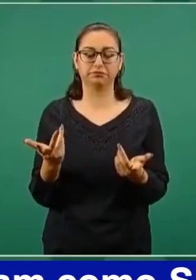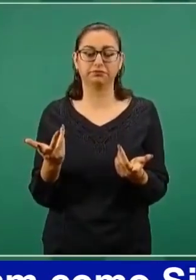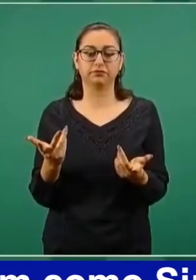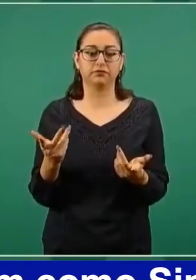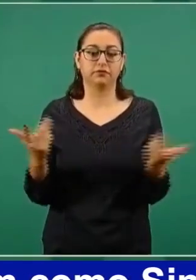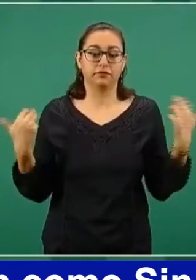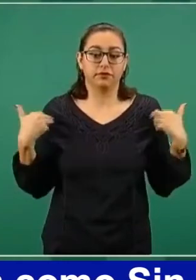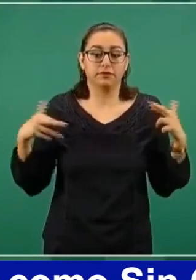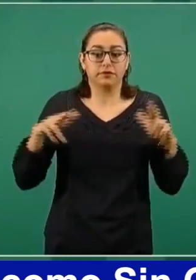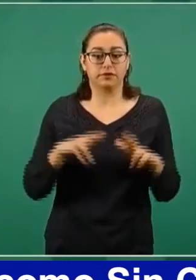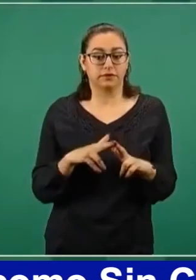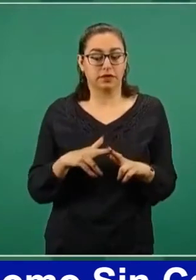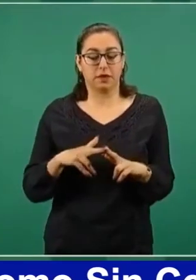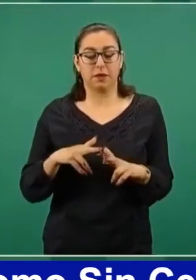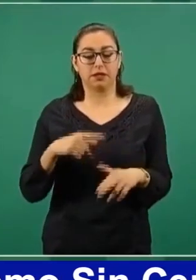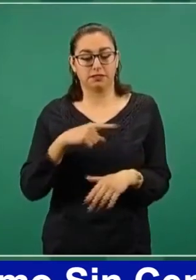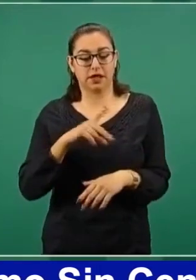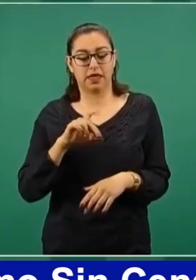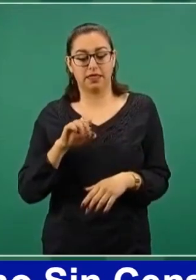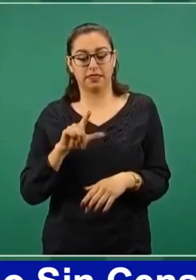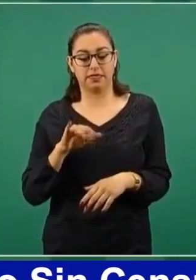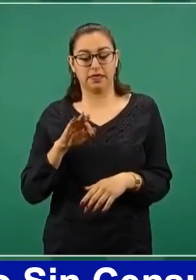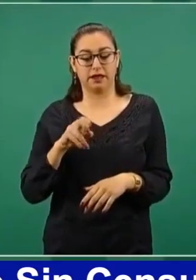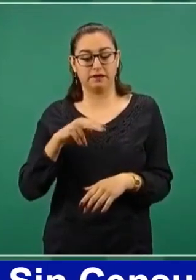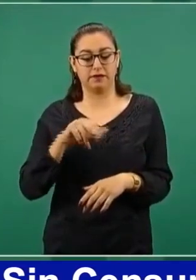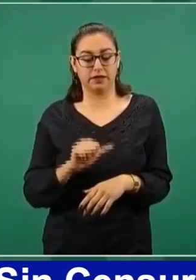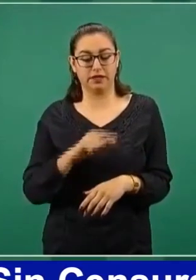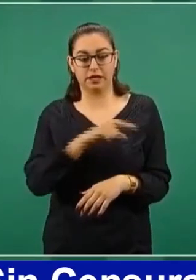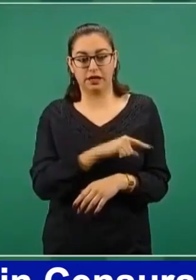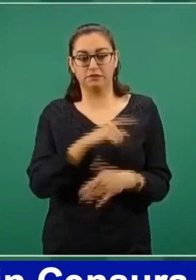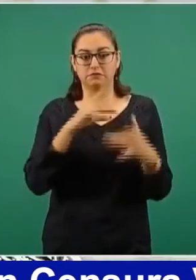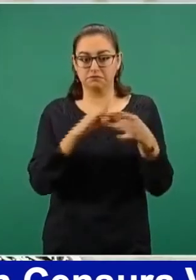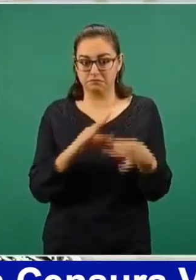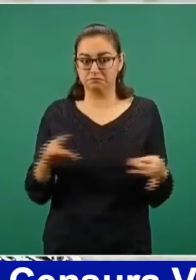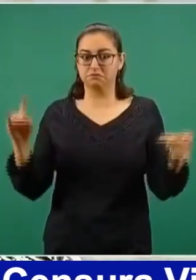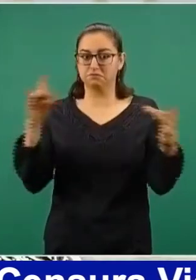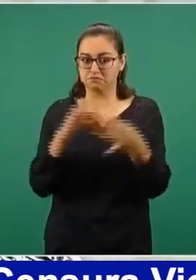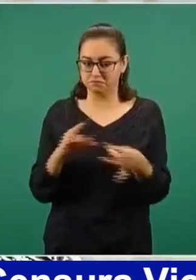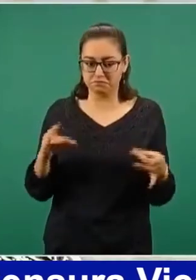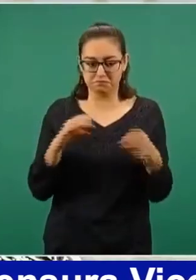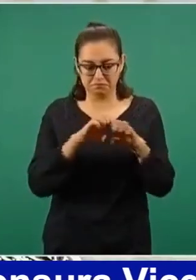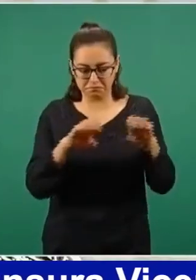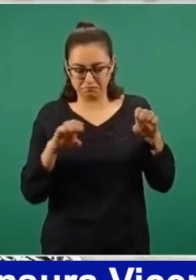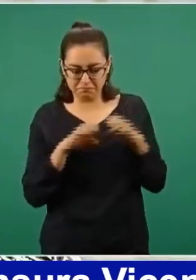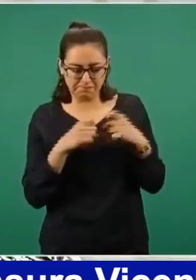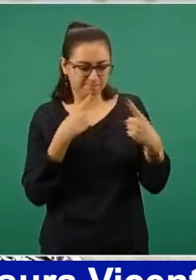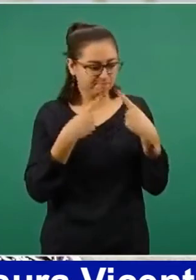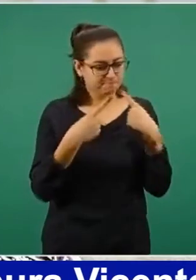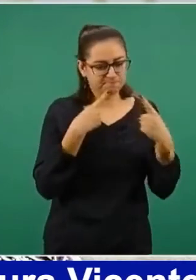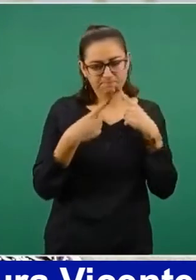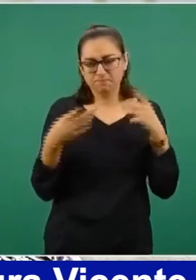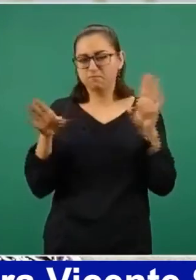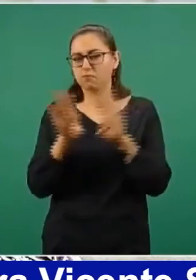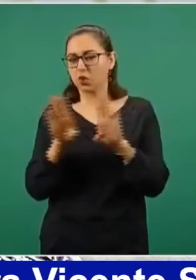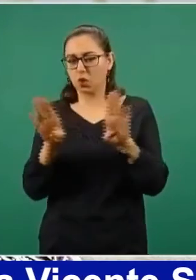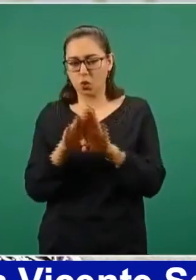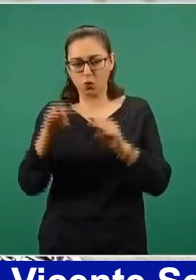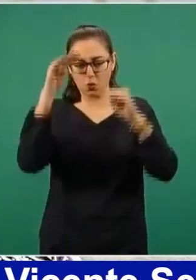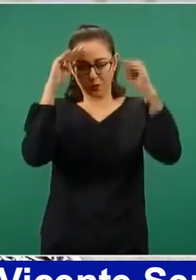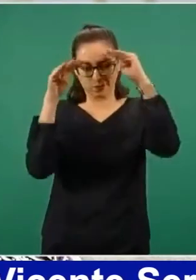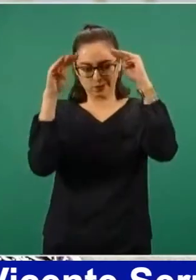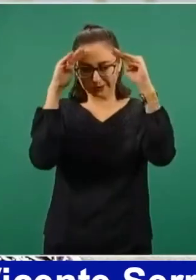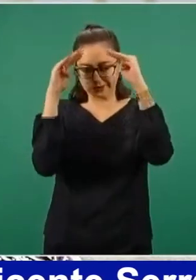Aquí la maestra Delfina Gómez Álvarez y su equipo han estado considerando todos esos elementos para que